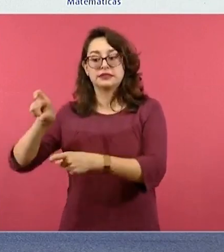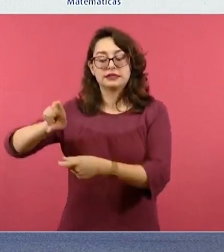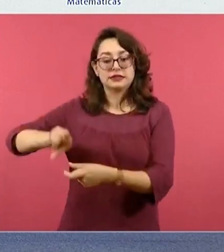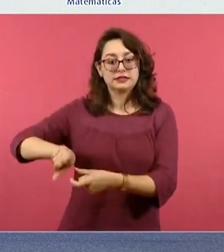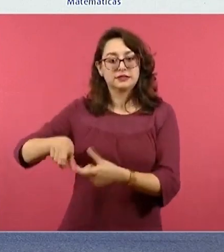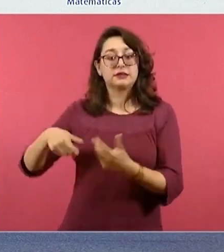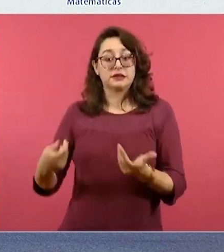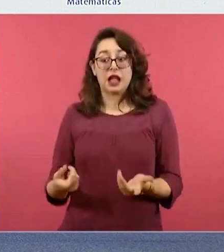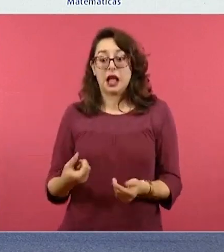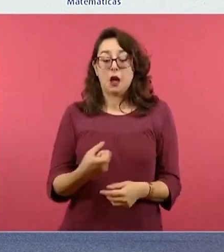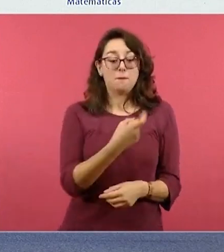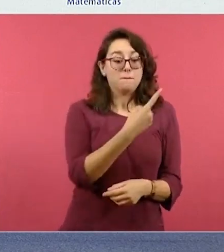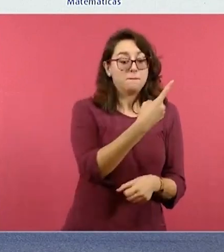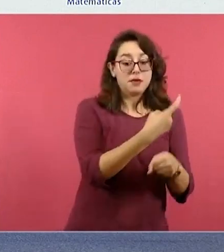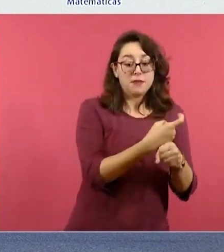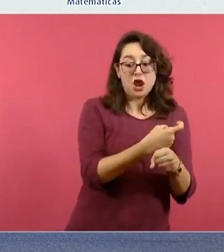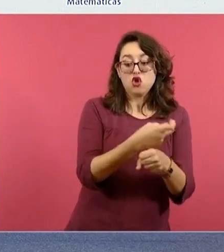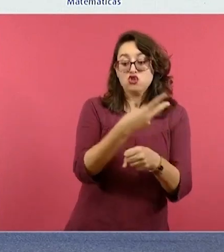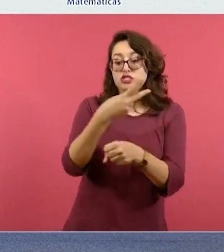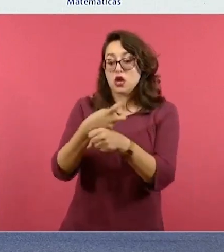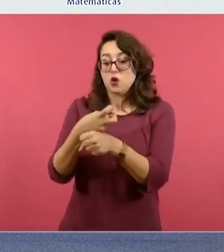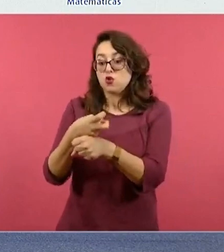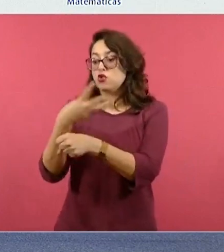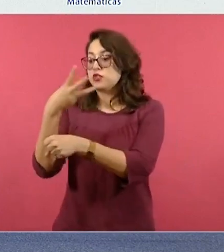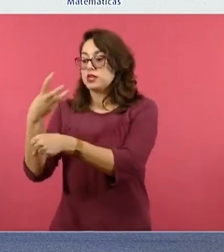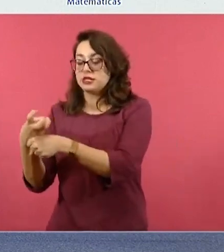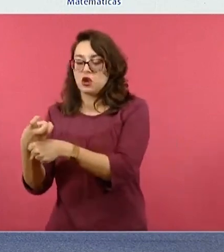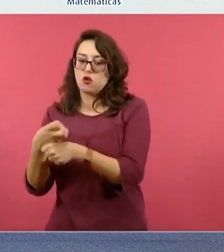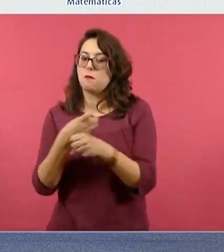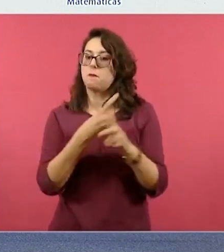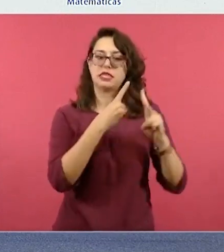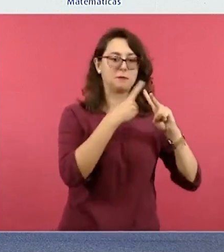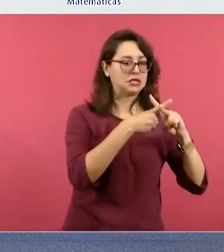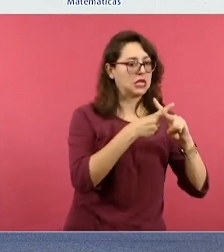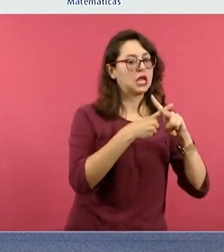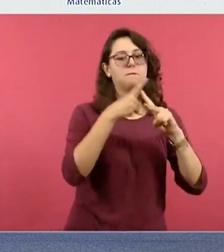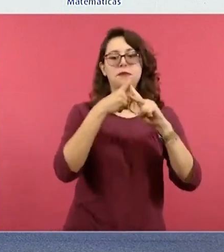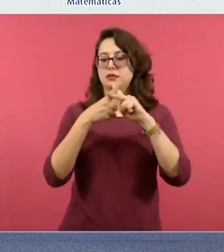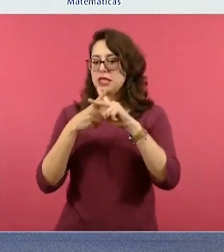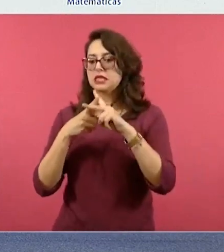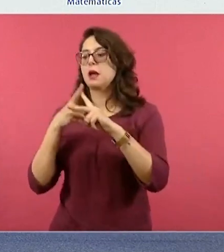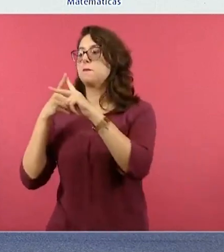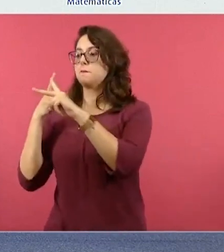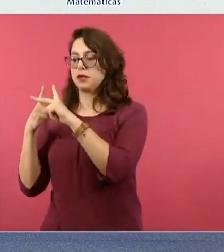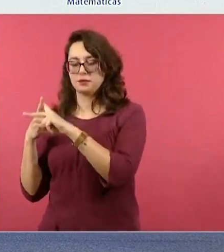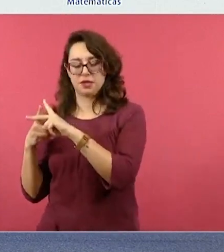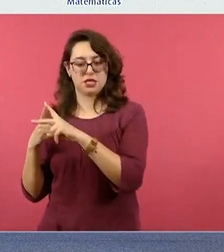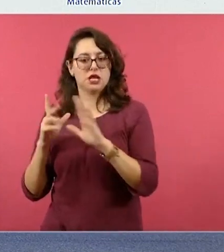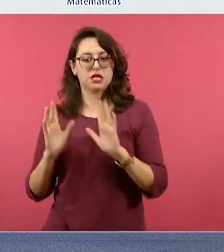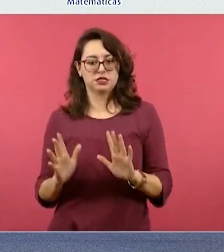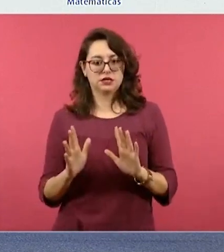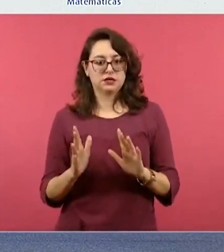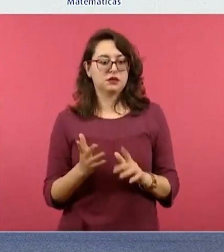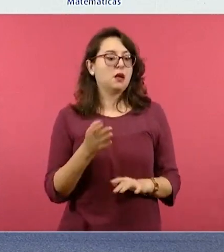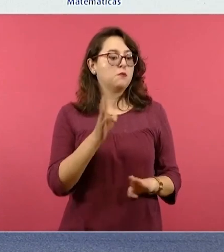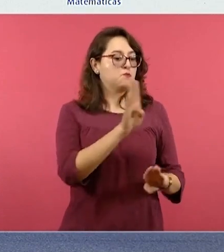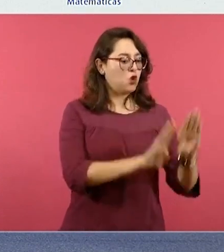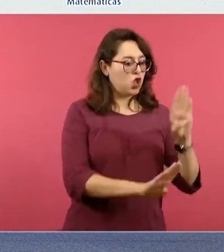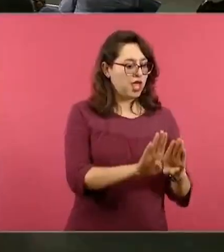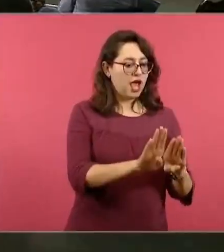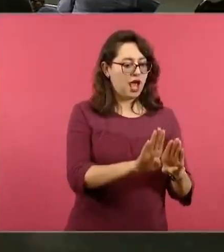transversales para los tres grados. Y también vamos a encontrar para el tercer grado, a química.